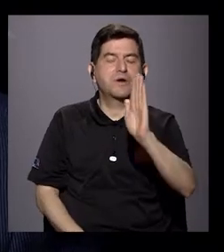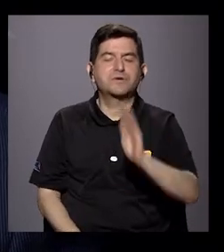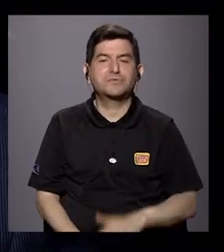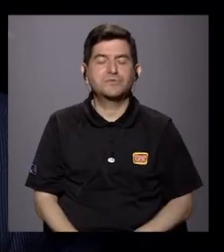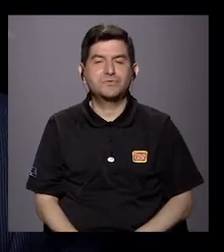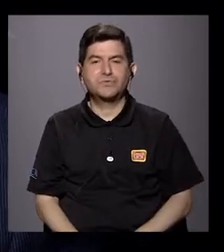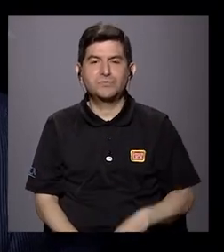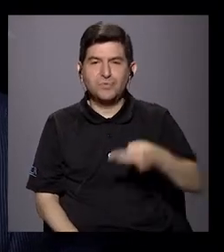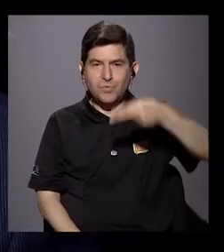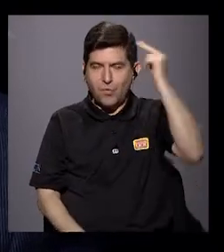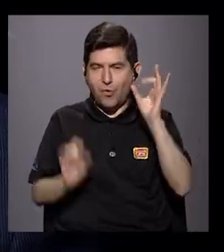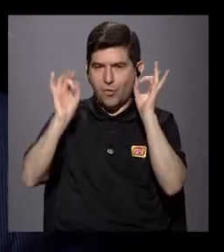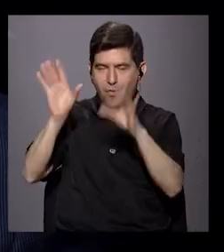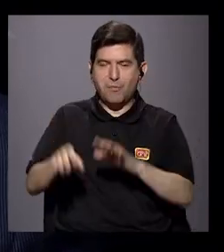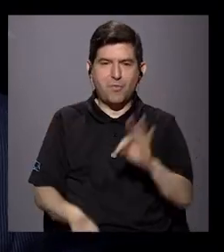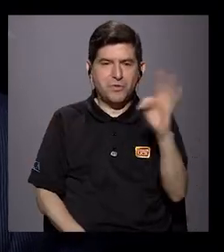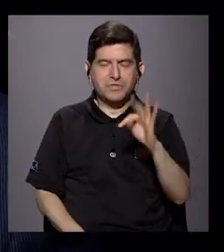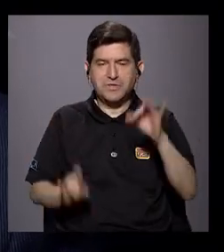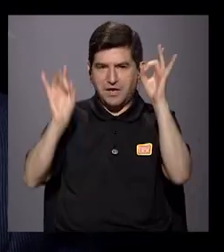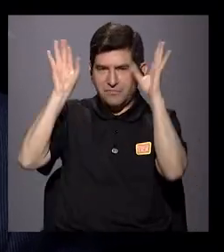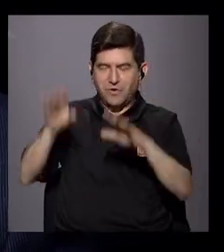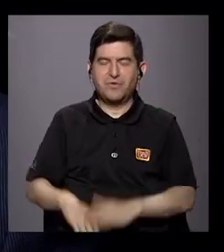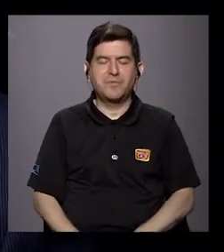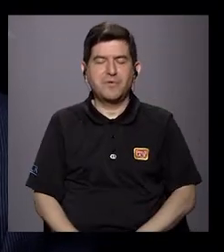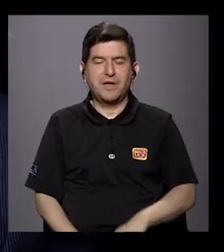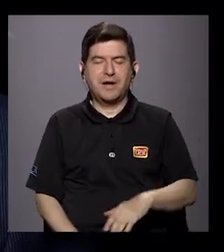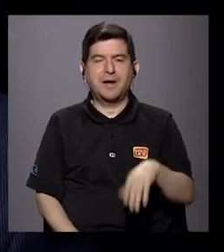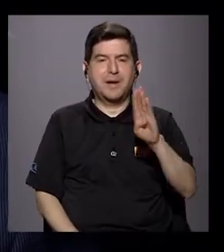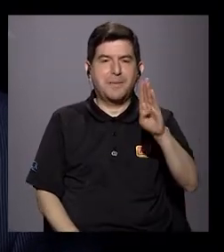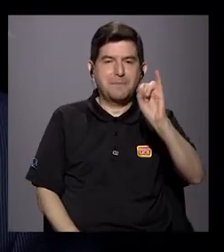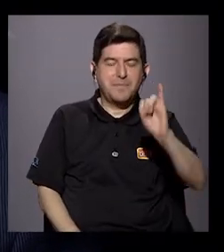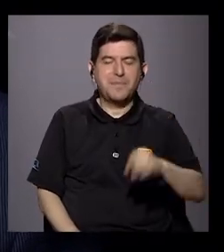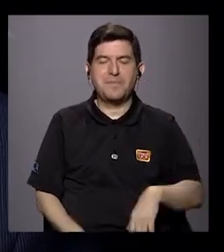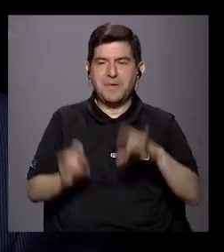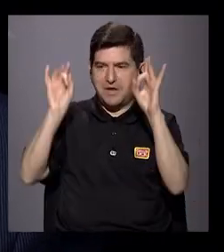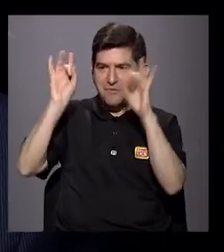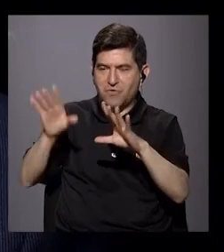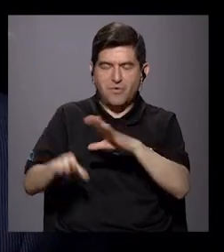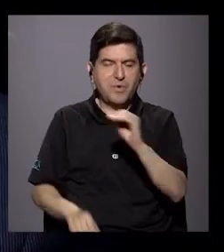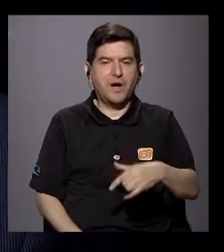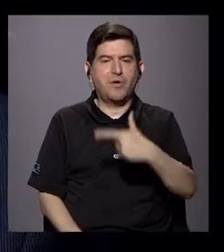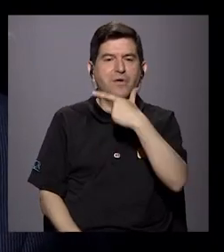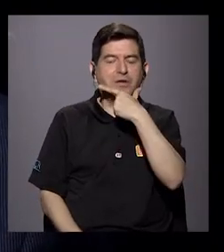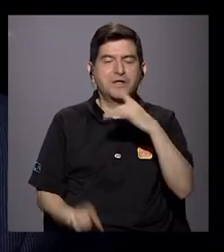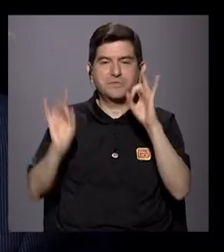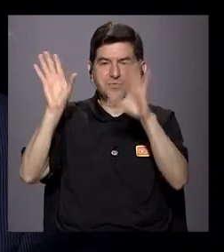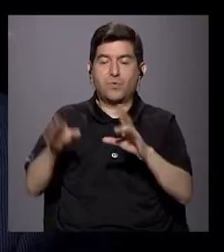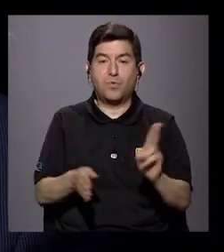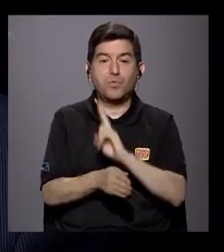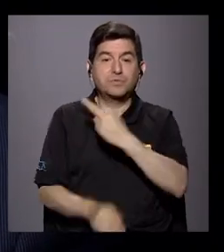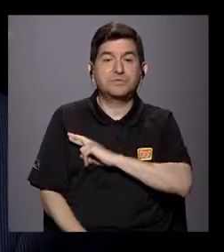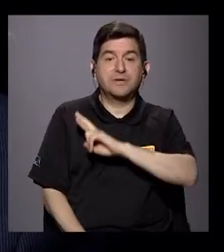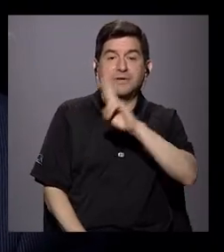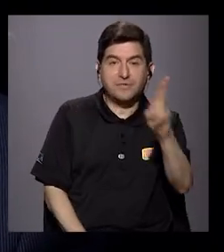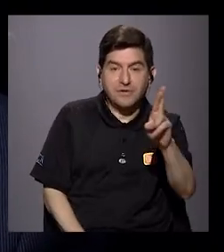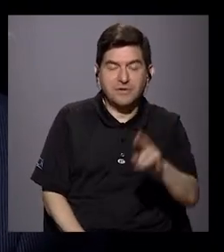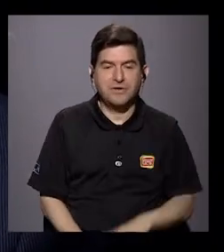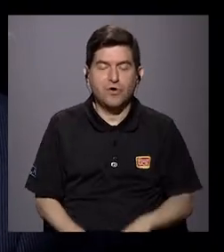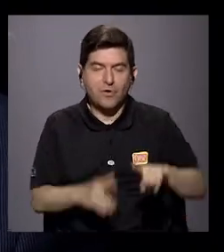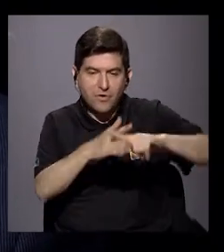homofobia, su transfobia, bifobia, lesbofobia. Entonces, utilizan justamente, como digo, la religión como